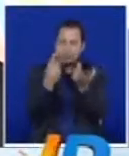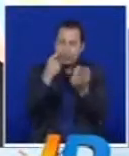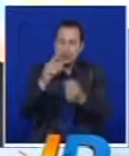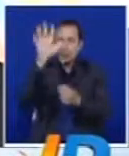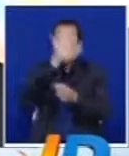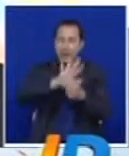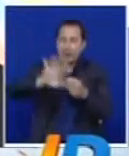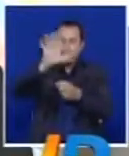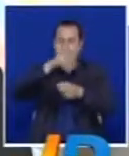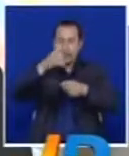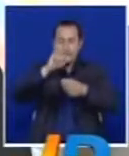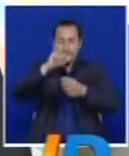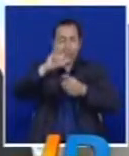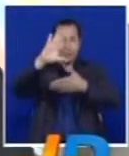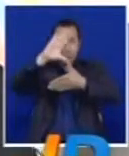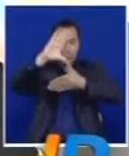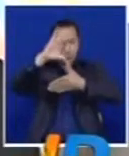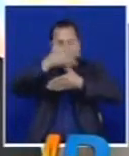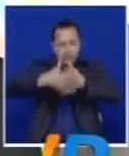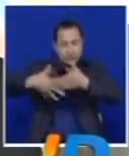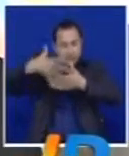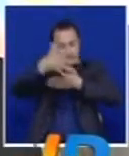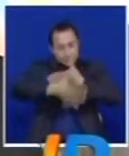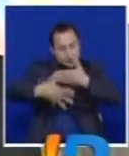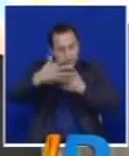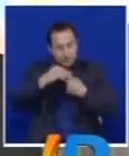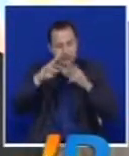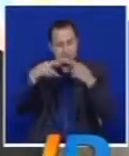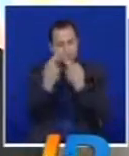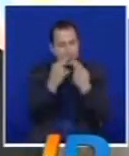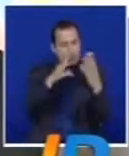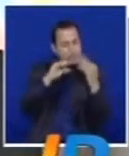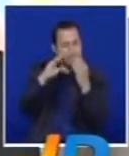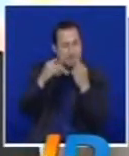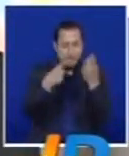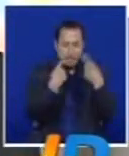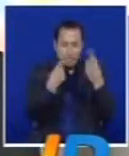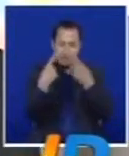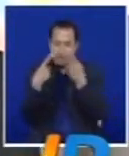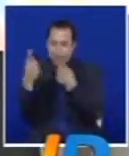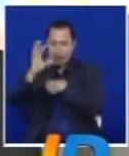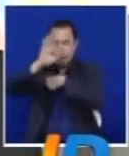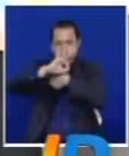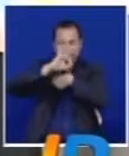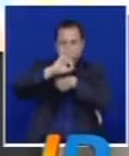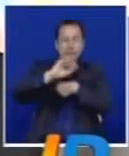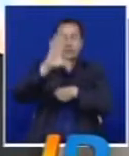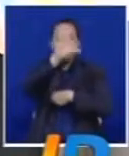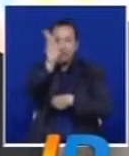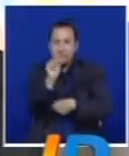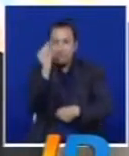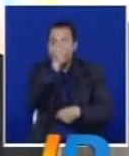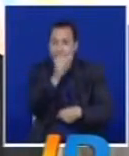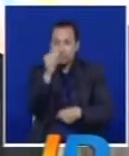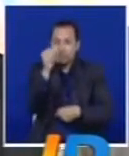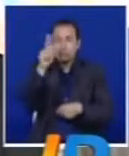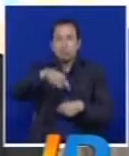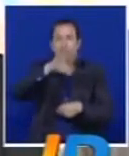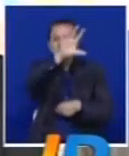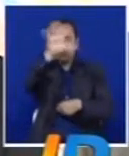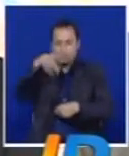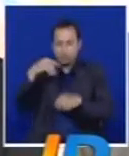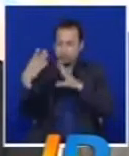continente para que puedan ellos aportar esos sistemas de intercomunicación entre organizaciones africanas y de países para que se